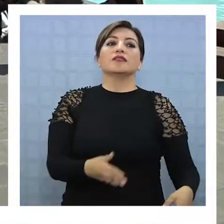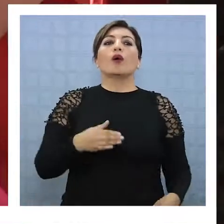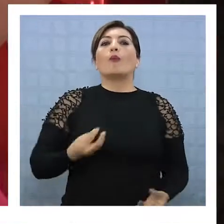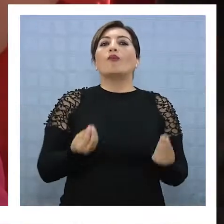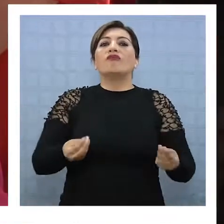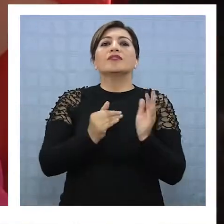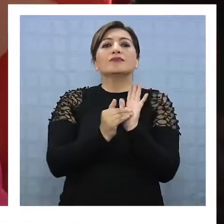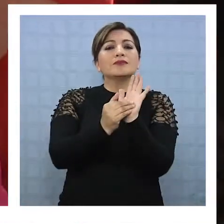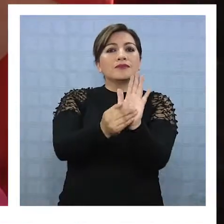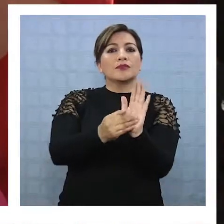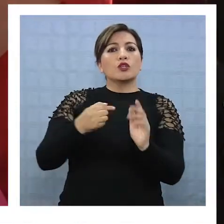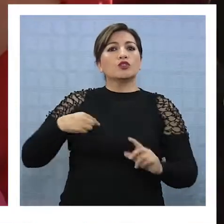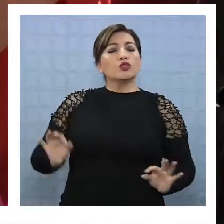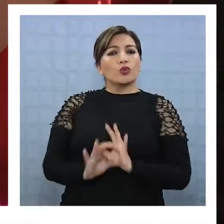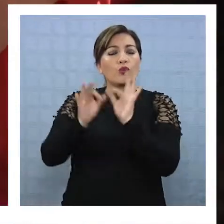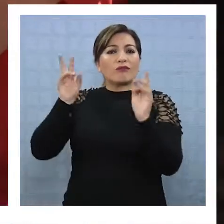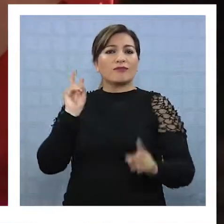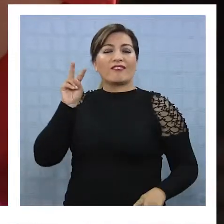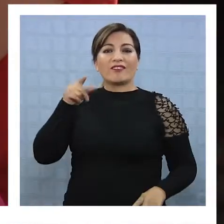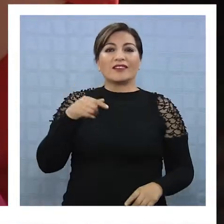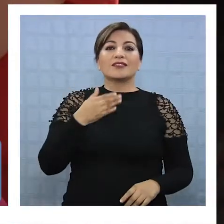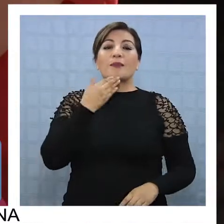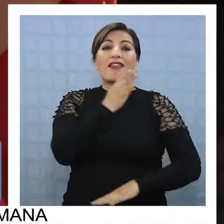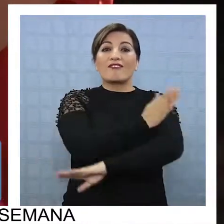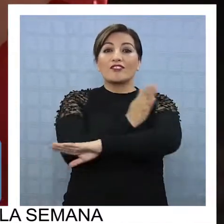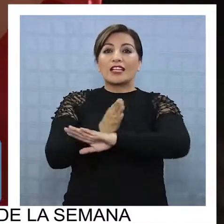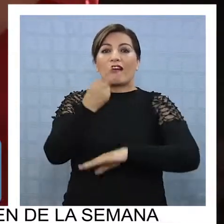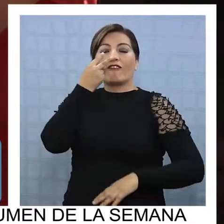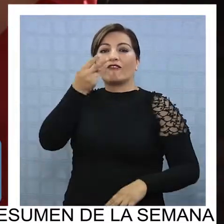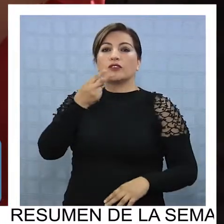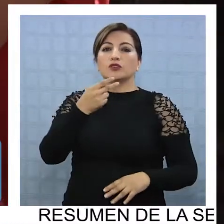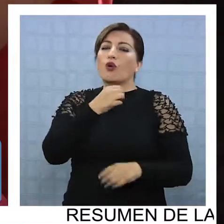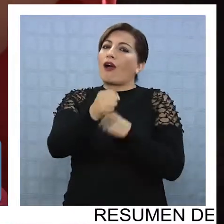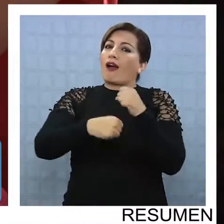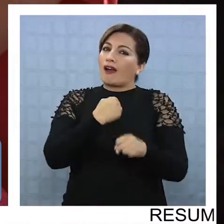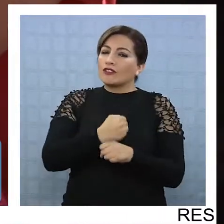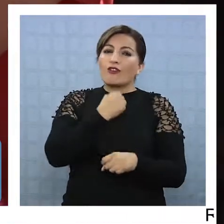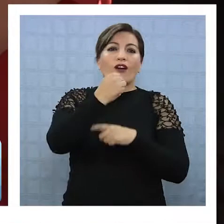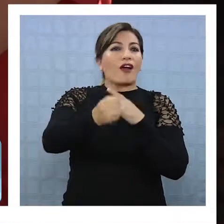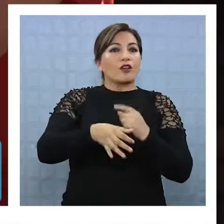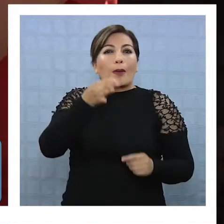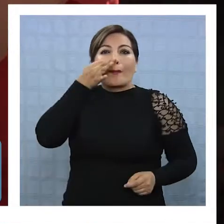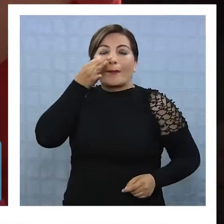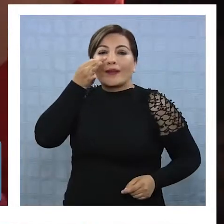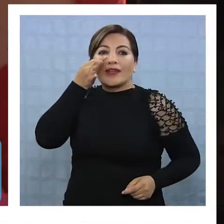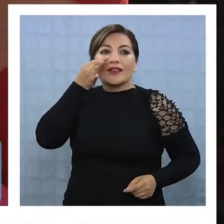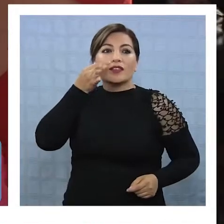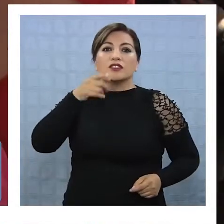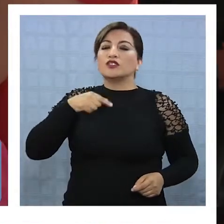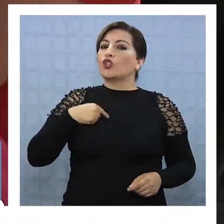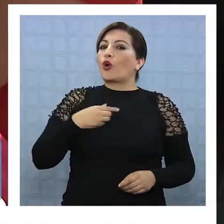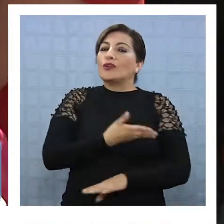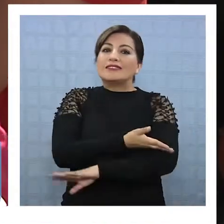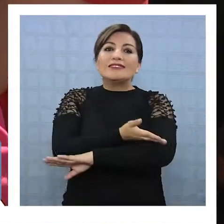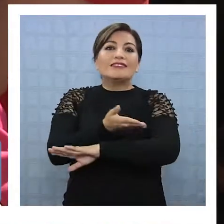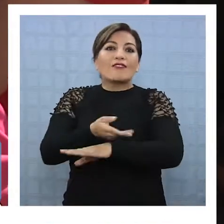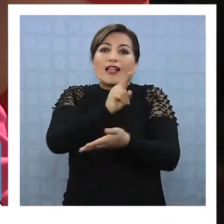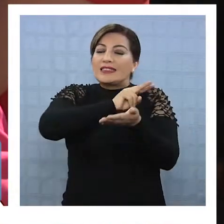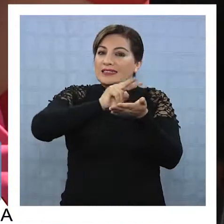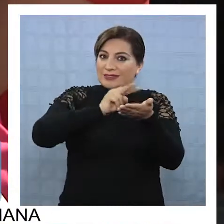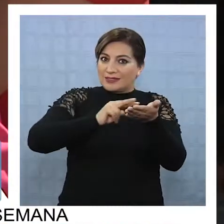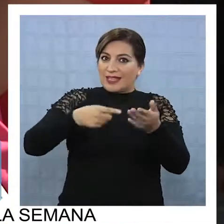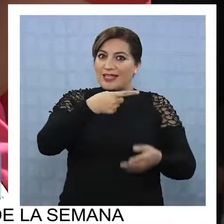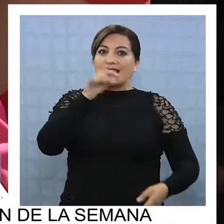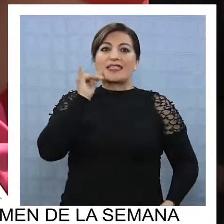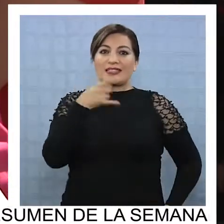principalmente. Muy buena la presentación. Yo la había visto también en la biblioteca, estoy por años siguiendo esto, soy una absidua